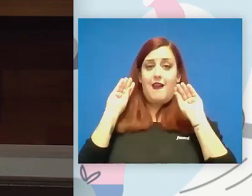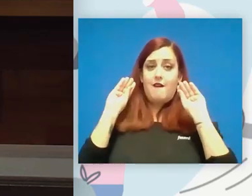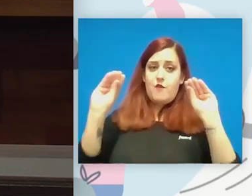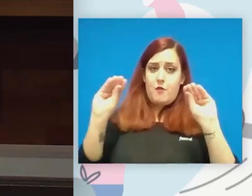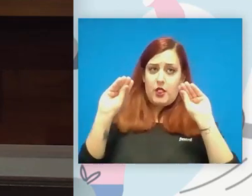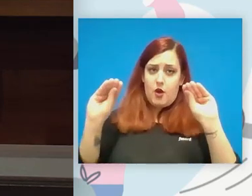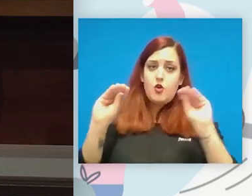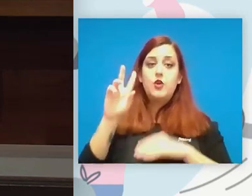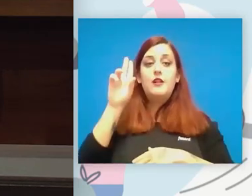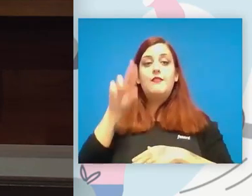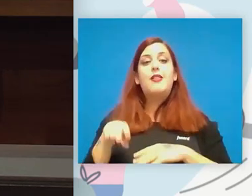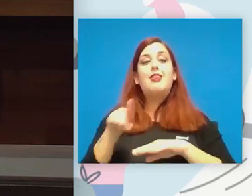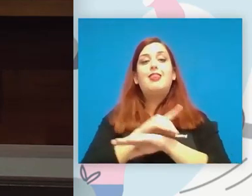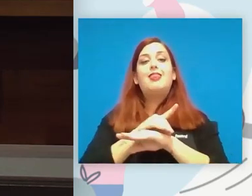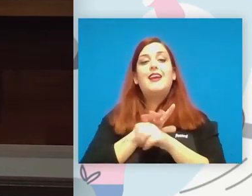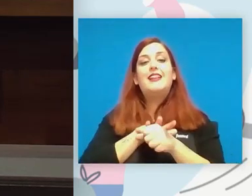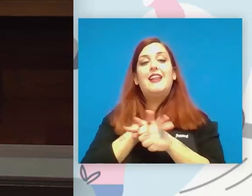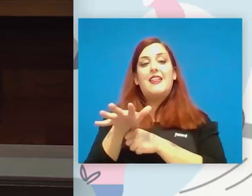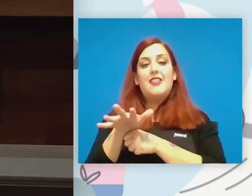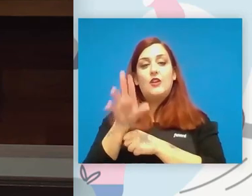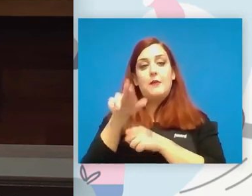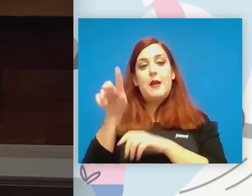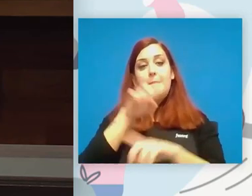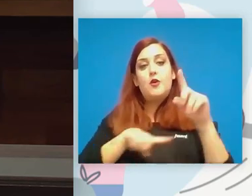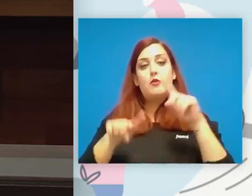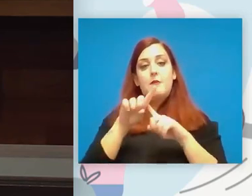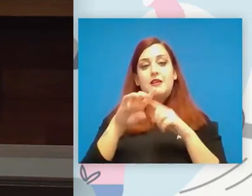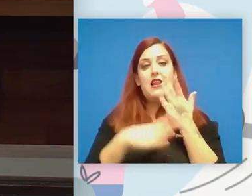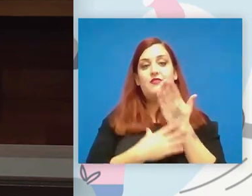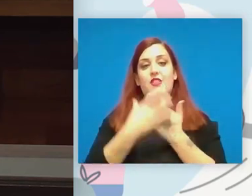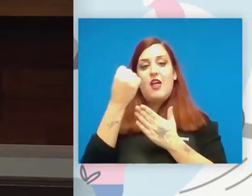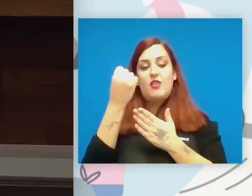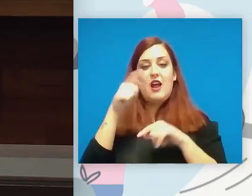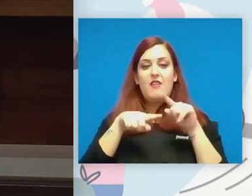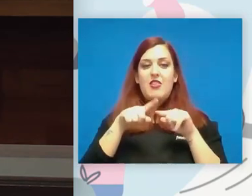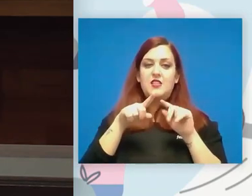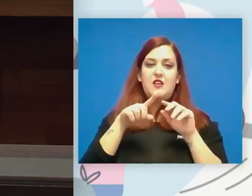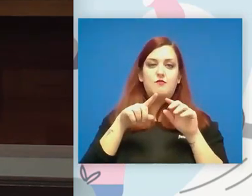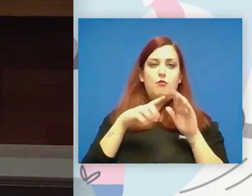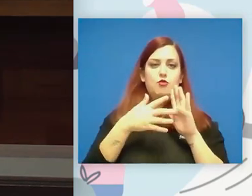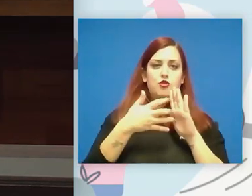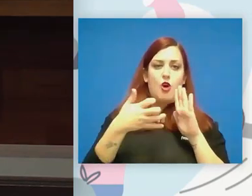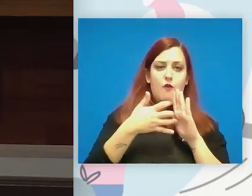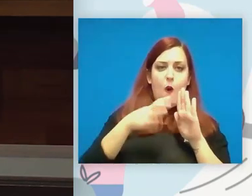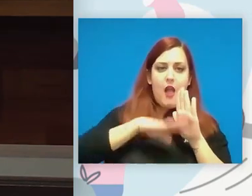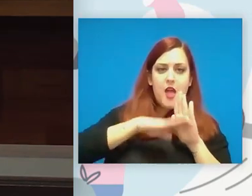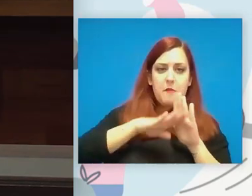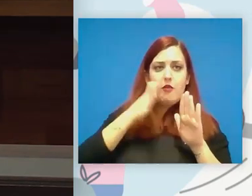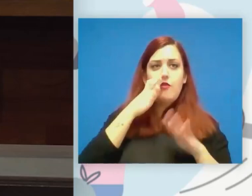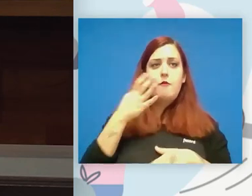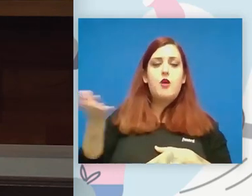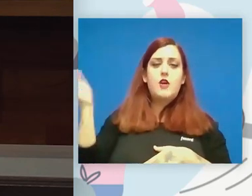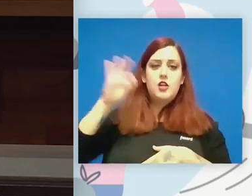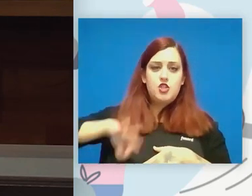hablamos mucho de digitalización y el problema que tienen las federaciones es que tenemos mucho software y verdaderamente no tenemos profesionales